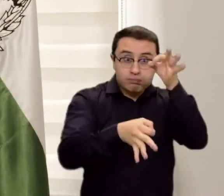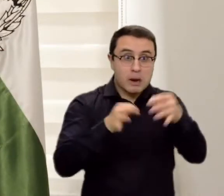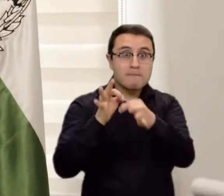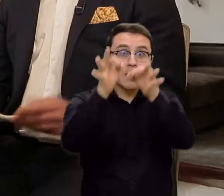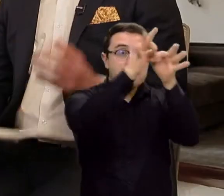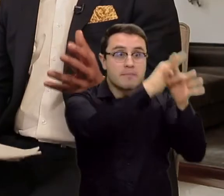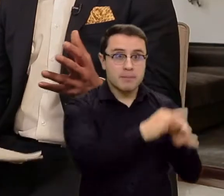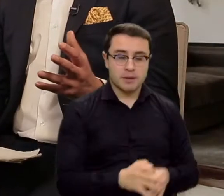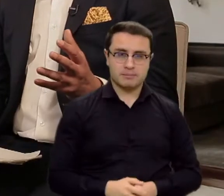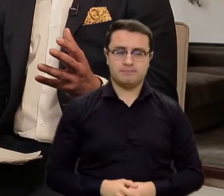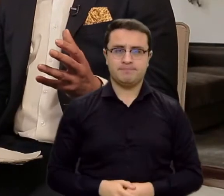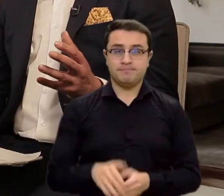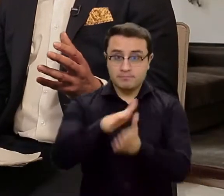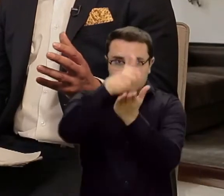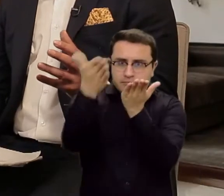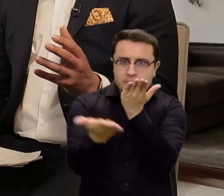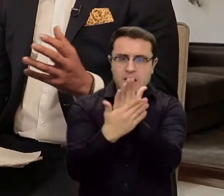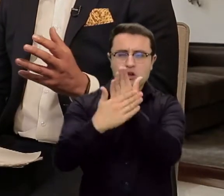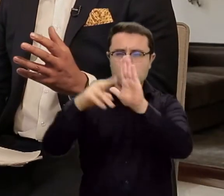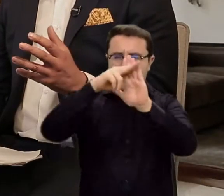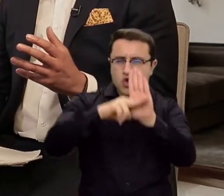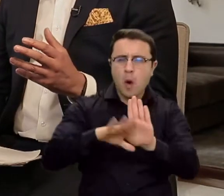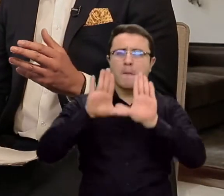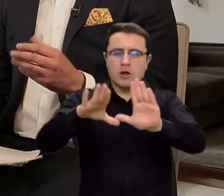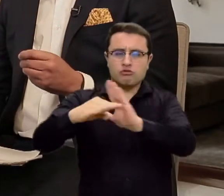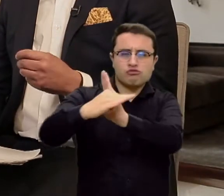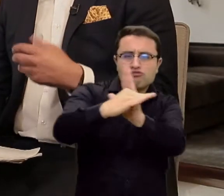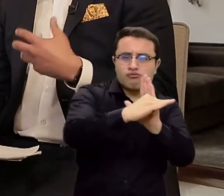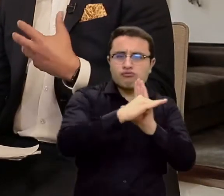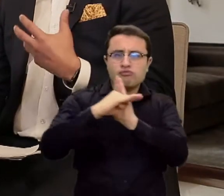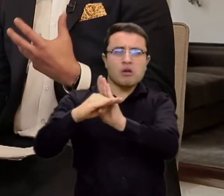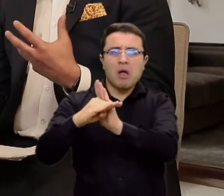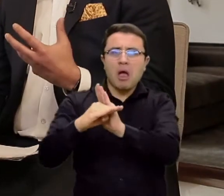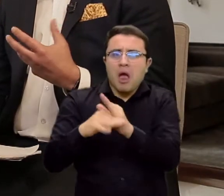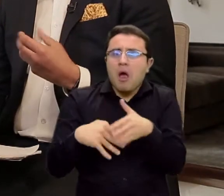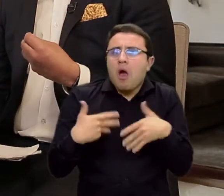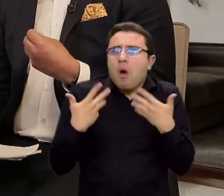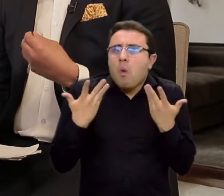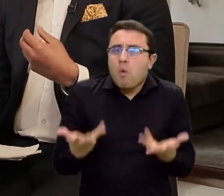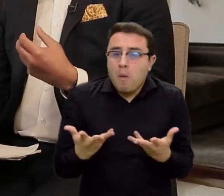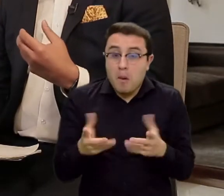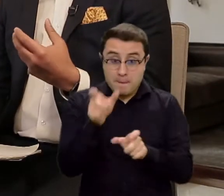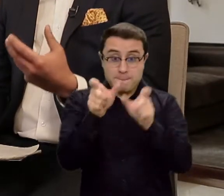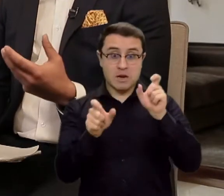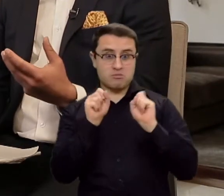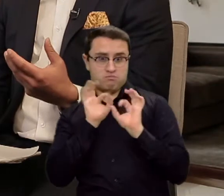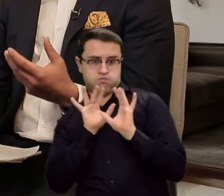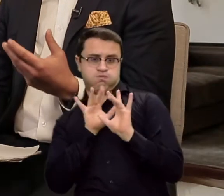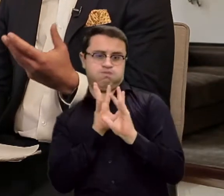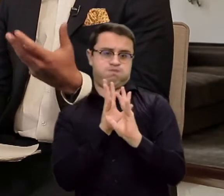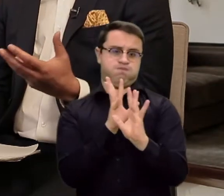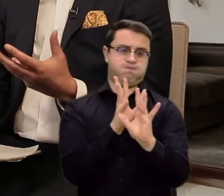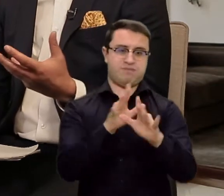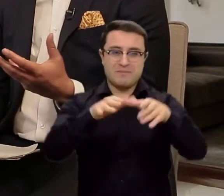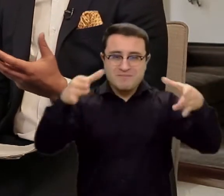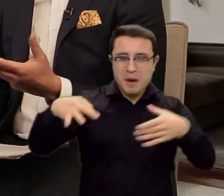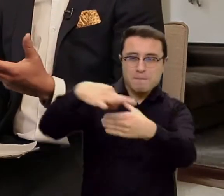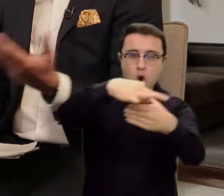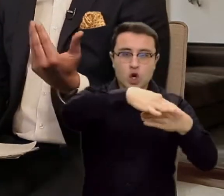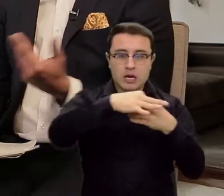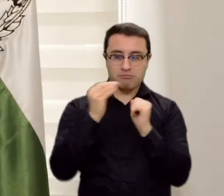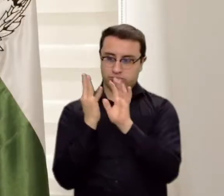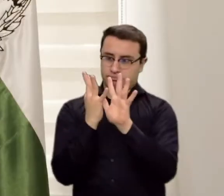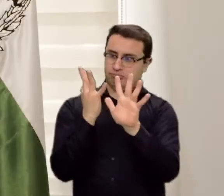¿En qué consisten esos protocolos de bioseguridad? Porque de todas maneras va a haber aglomeración de gente